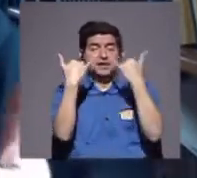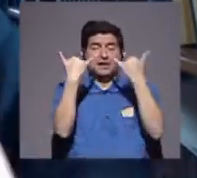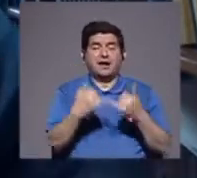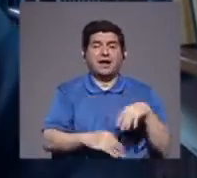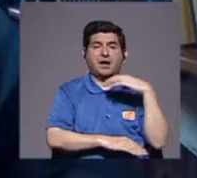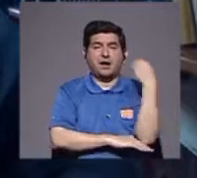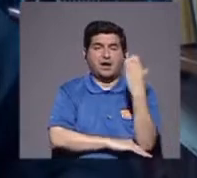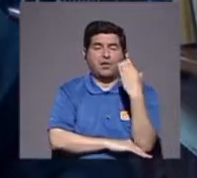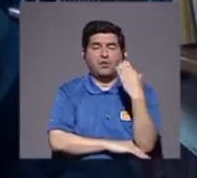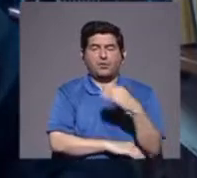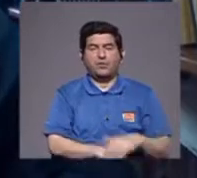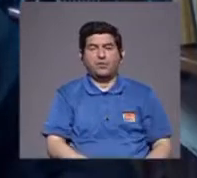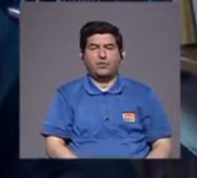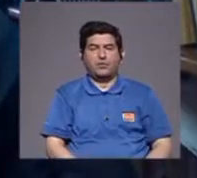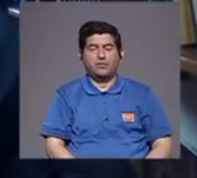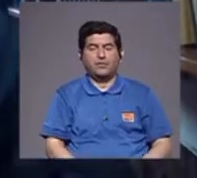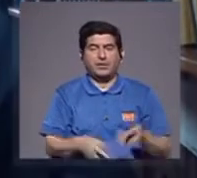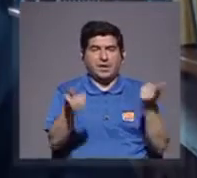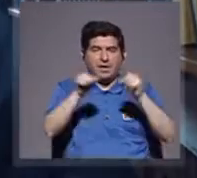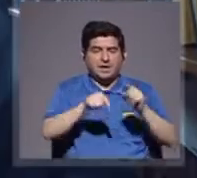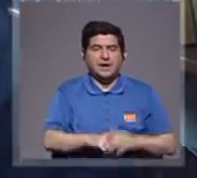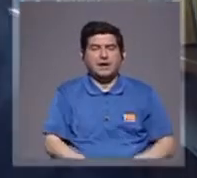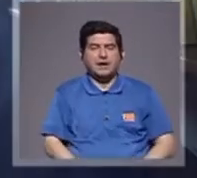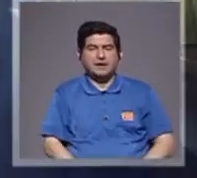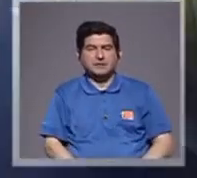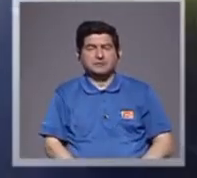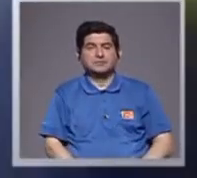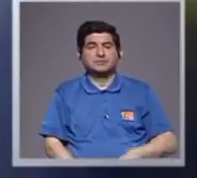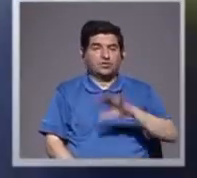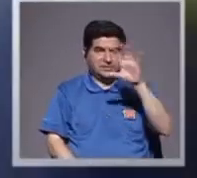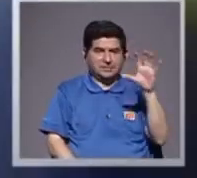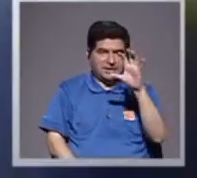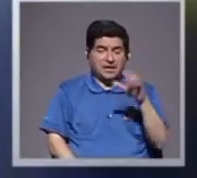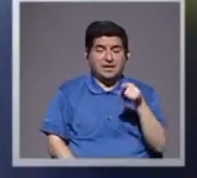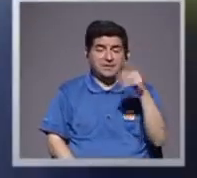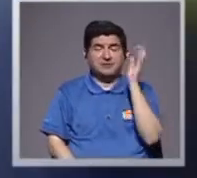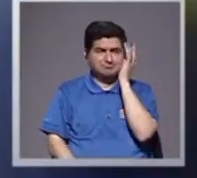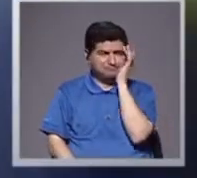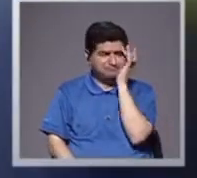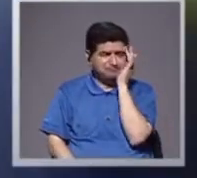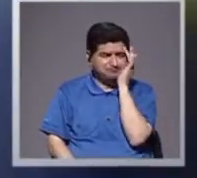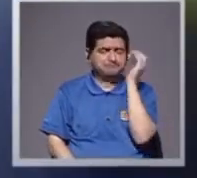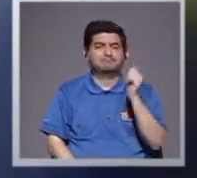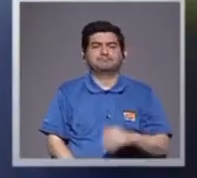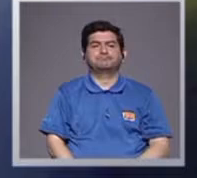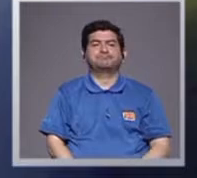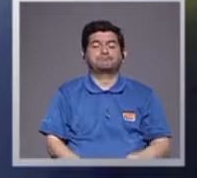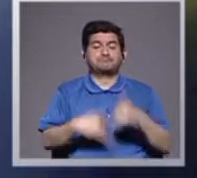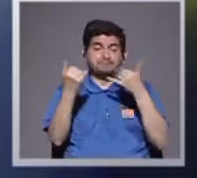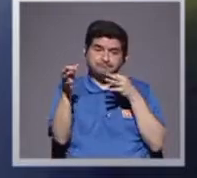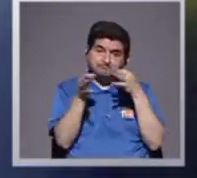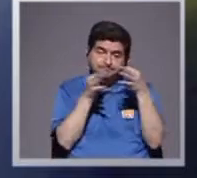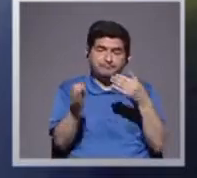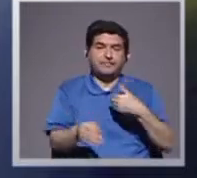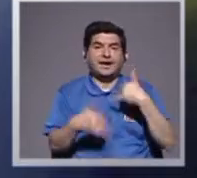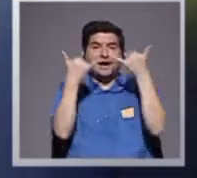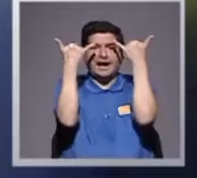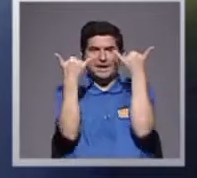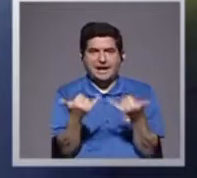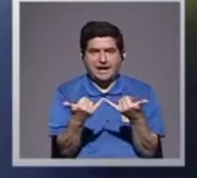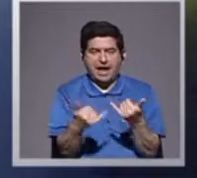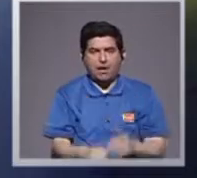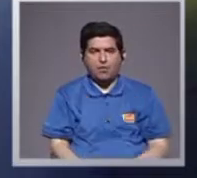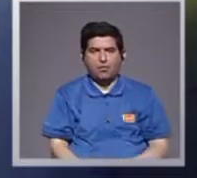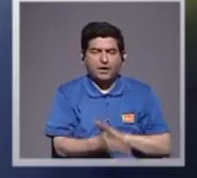los dos lados, del Atlántico, y el Caribe, ha estado apareciendo, lo cual es muy preocupante, dicho esto, tenemos ahorita, por